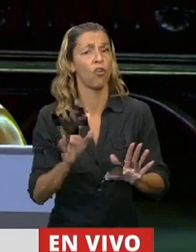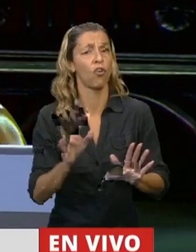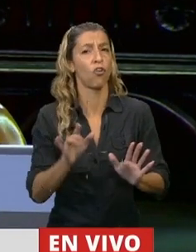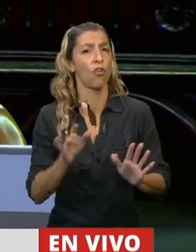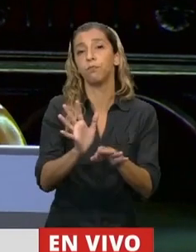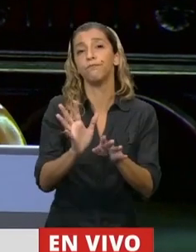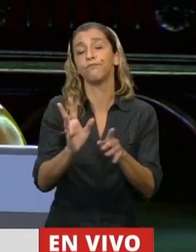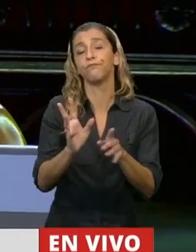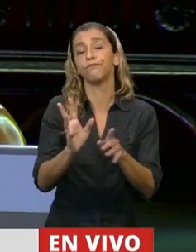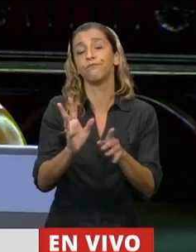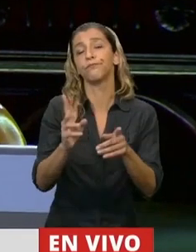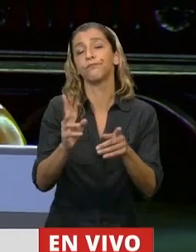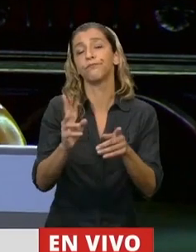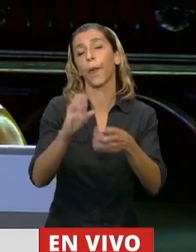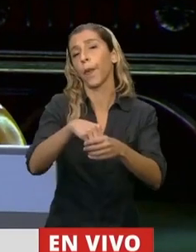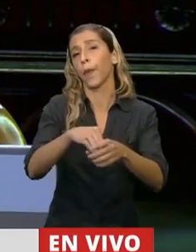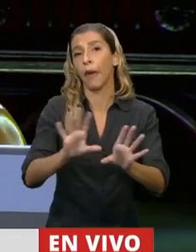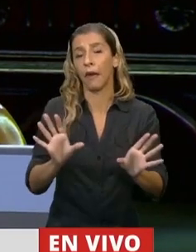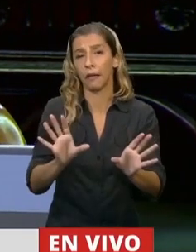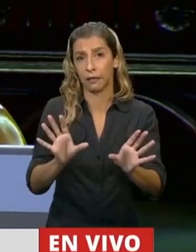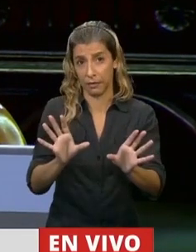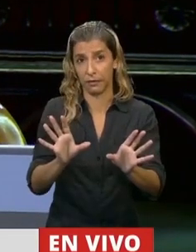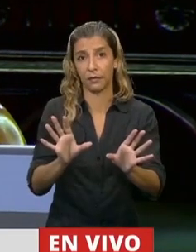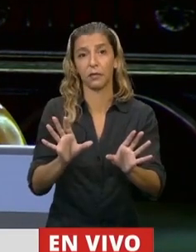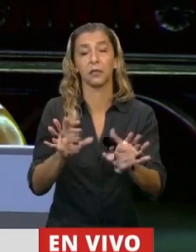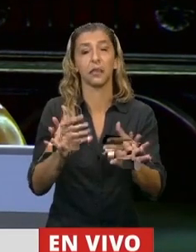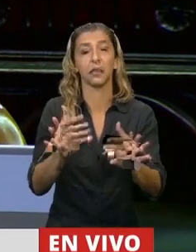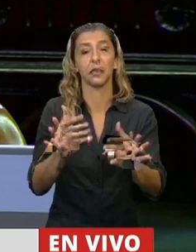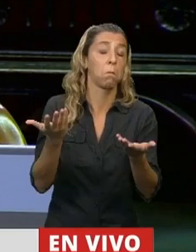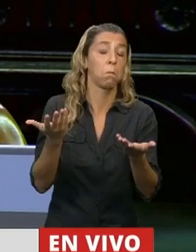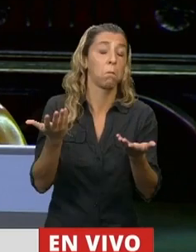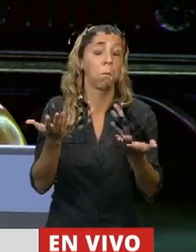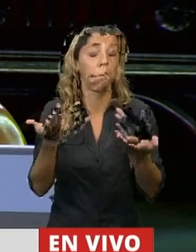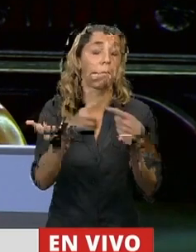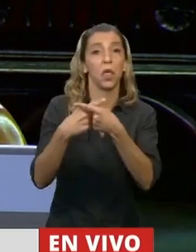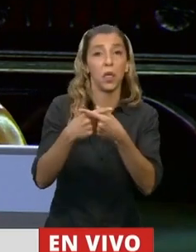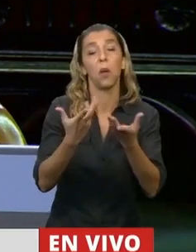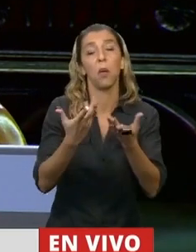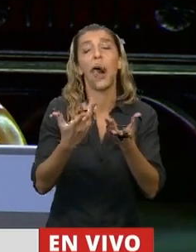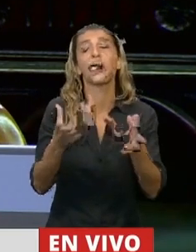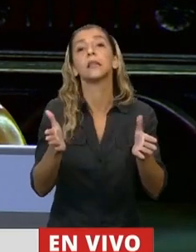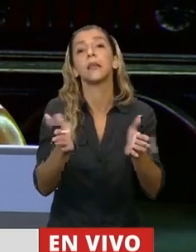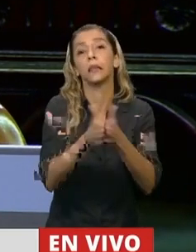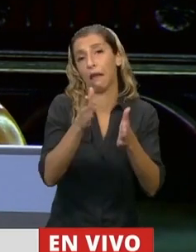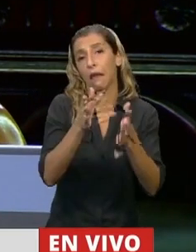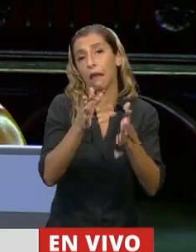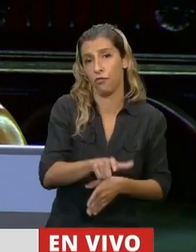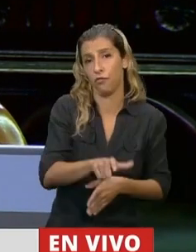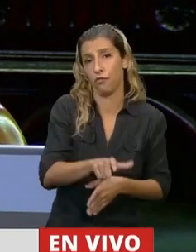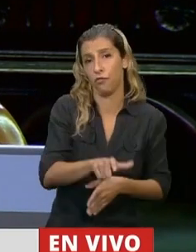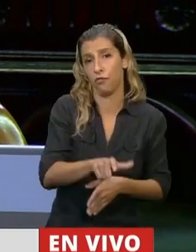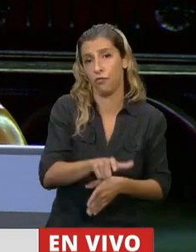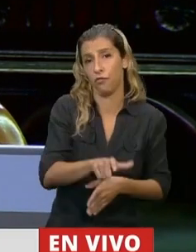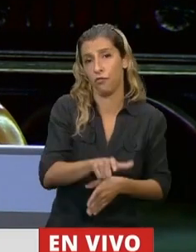política que tendrá o no, con el colega y diputado Cornejo, presidente de mi partido, en la